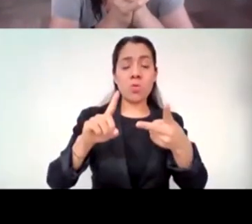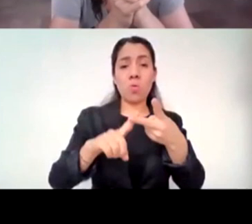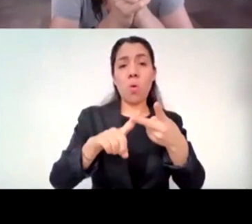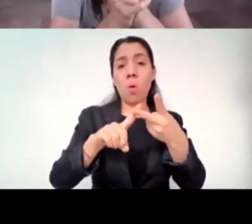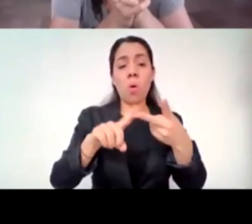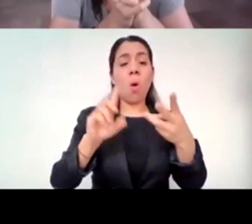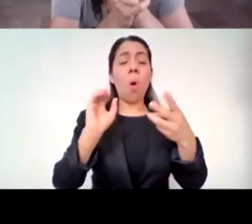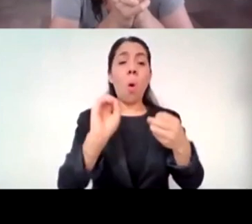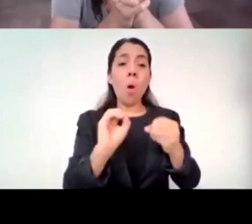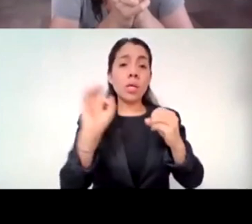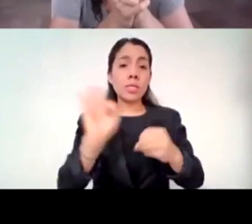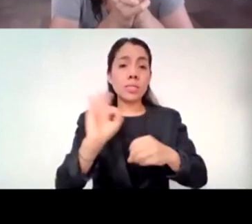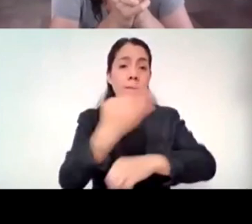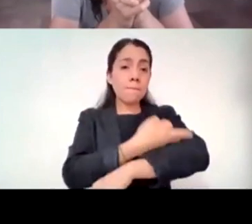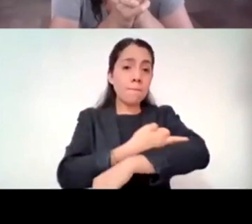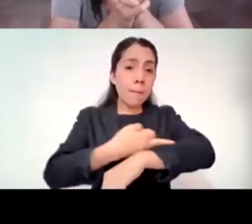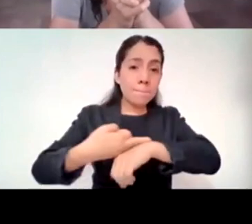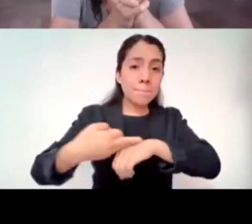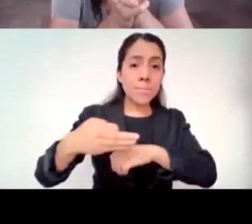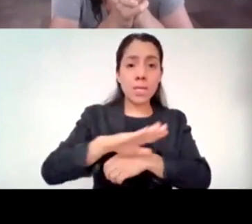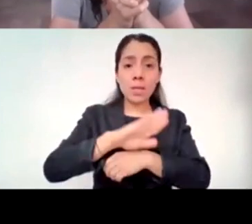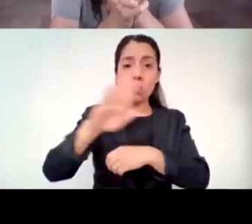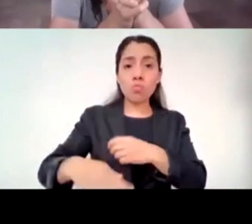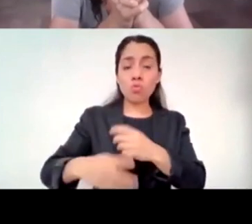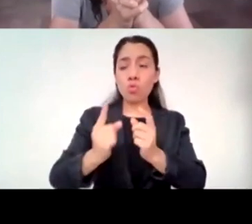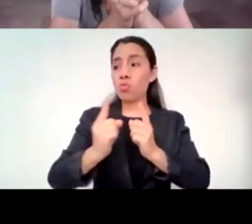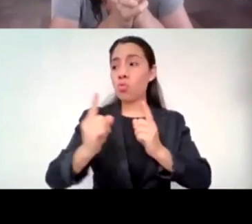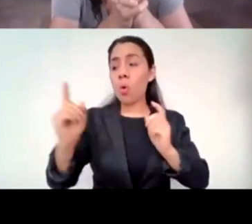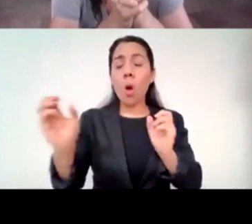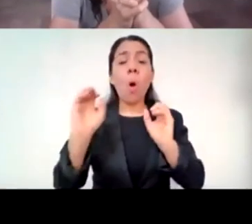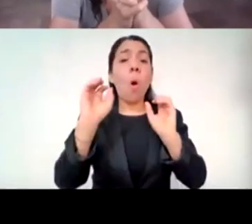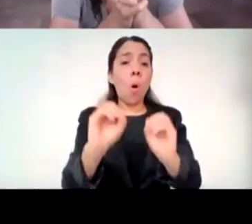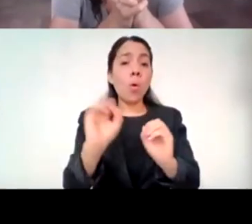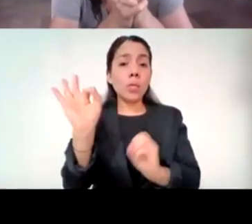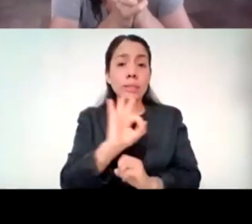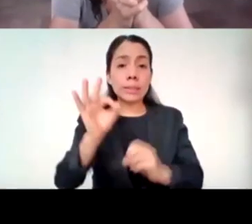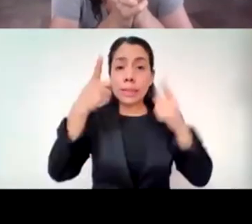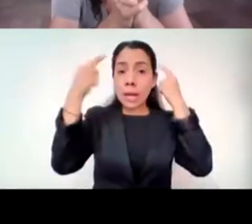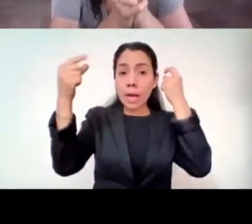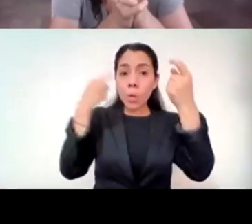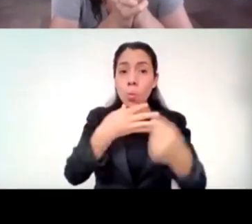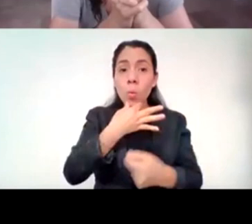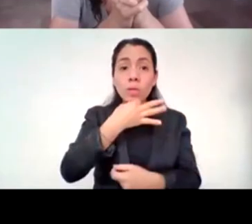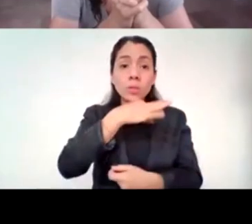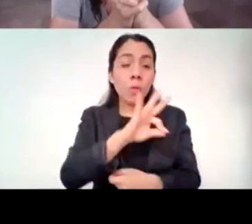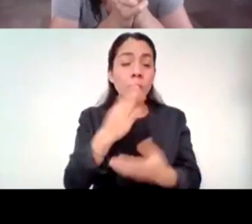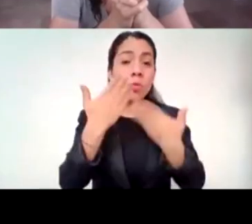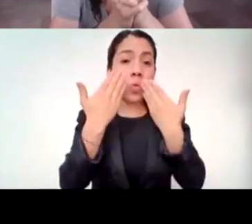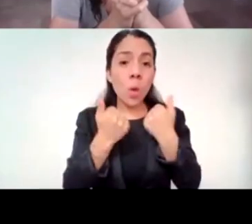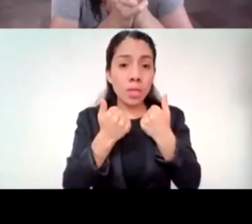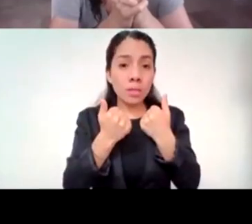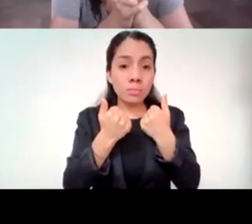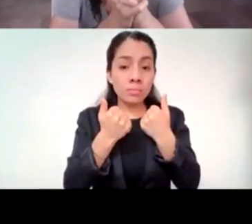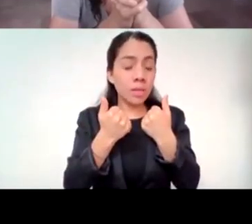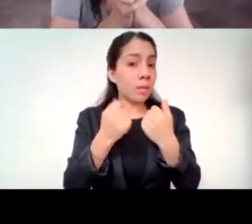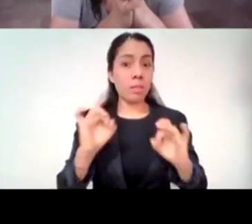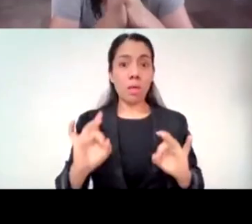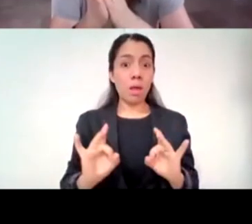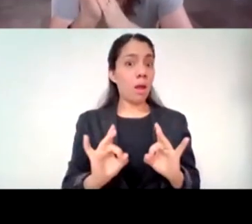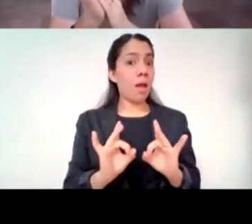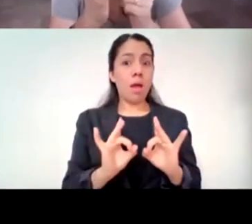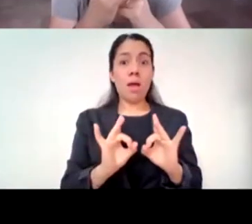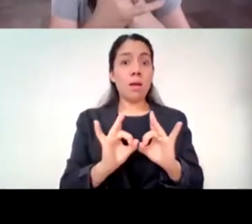libertad, el compartir con mis amigos todo lo que puedo compartir. Y de repente, mi sistema cambió. No.